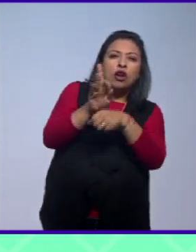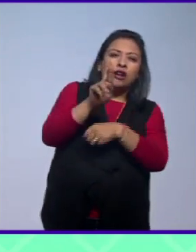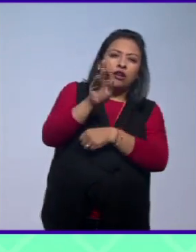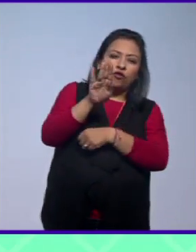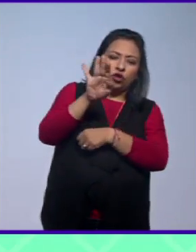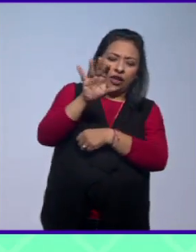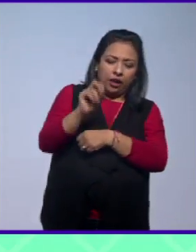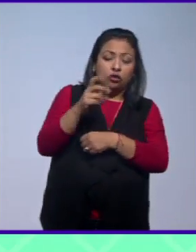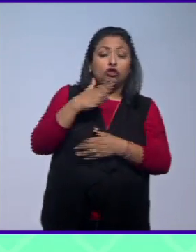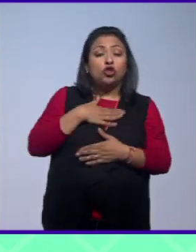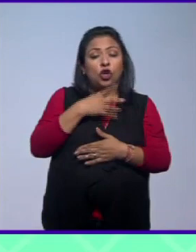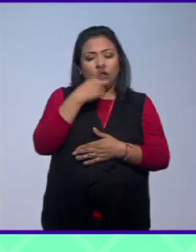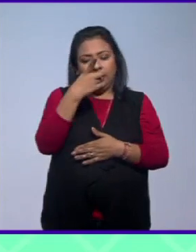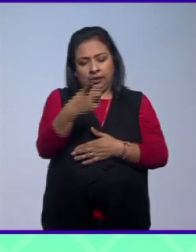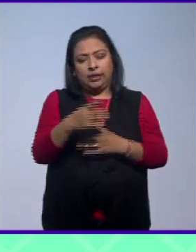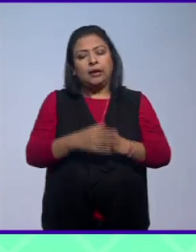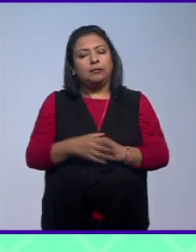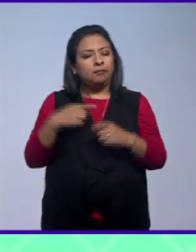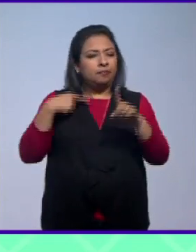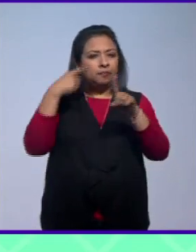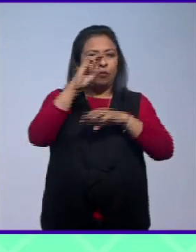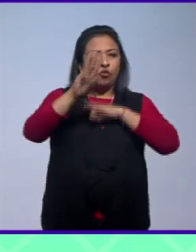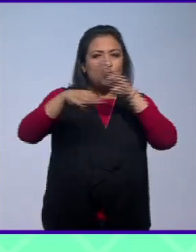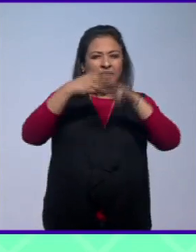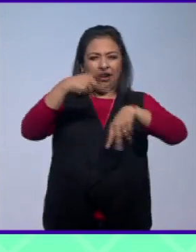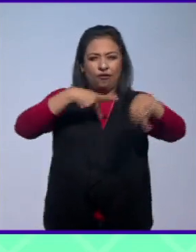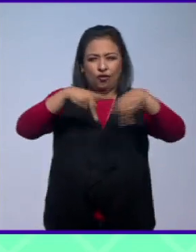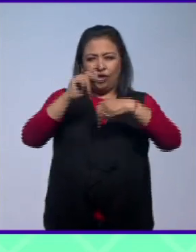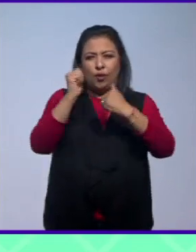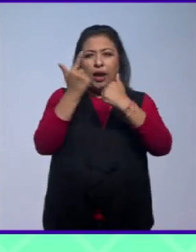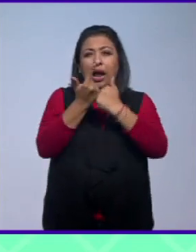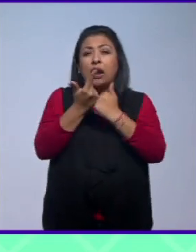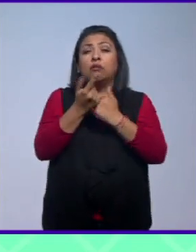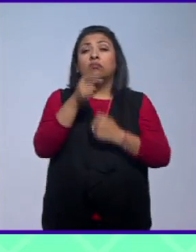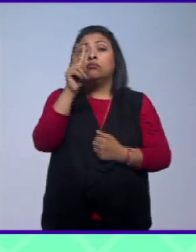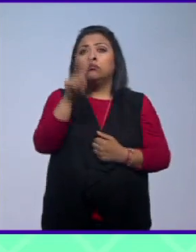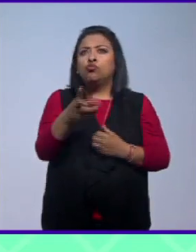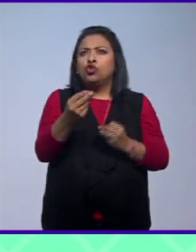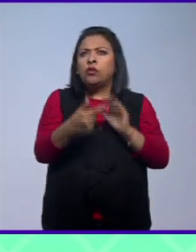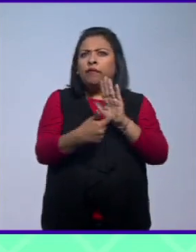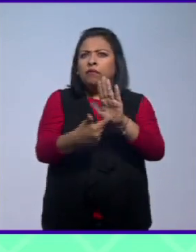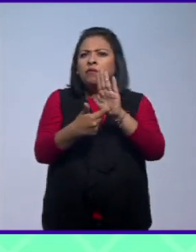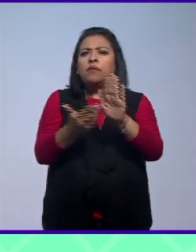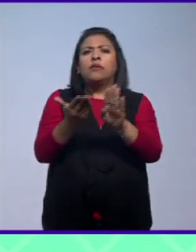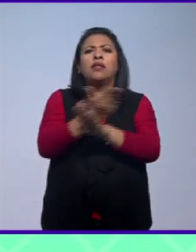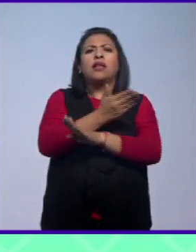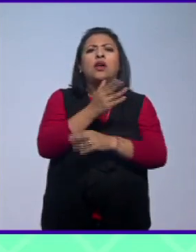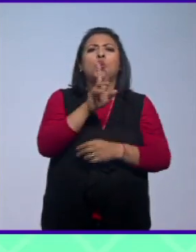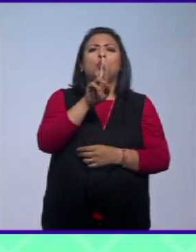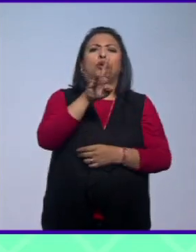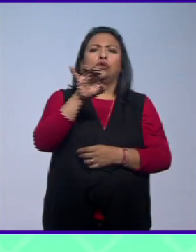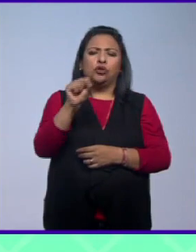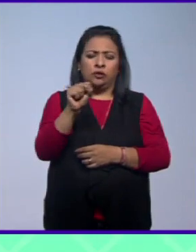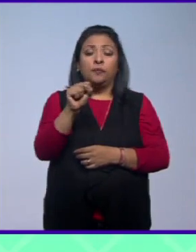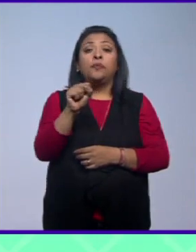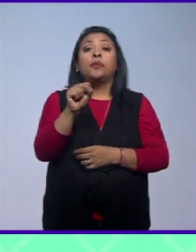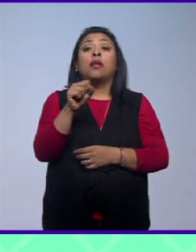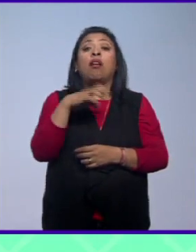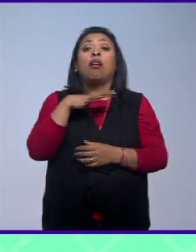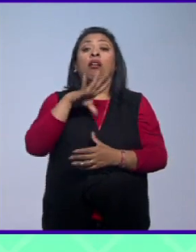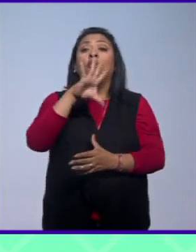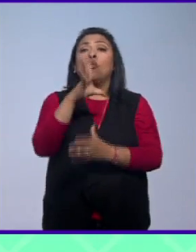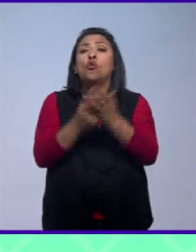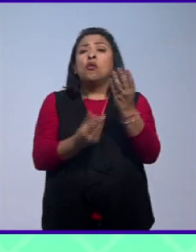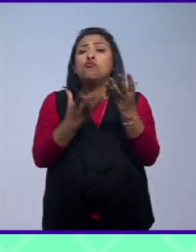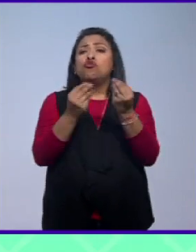yo refería, a propósito del Mundial de Fútbol, de algo que fue muy notorio durante la Unión Soviética, el exilio